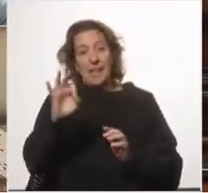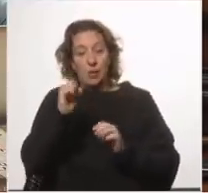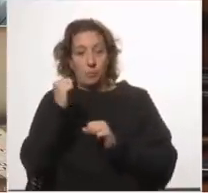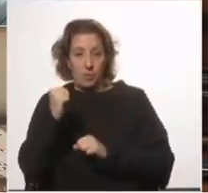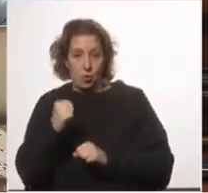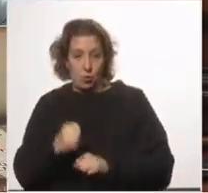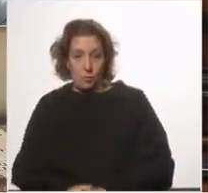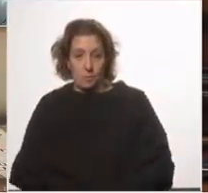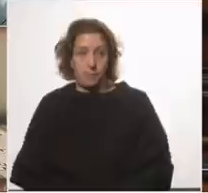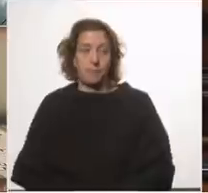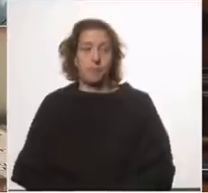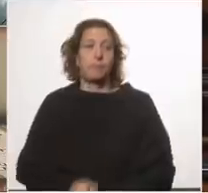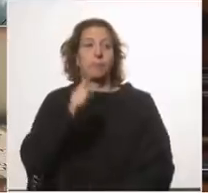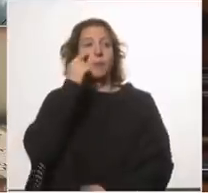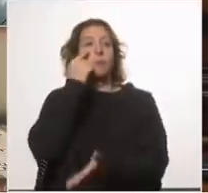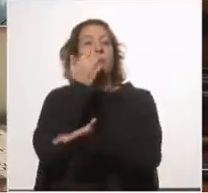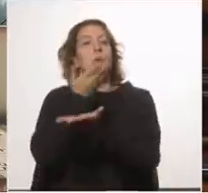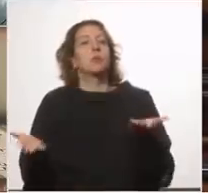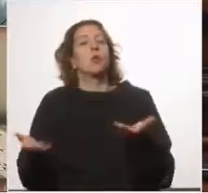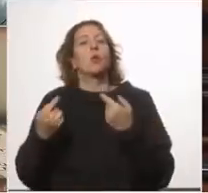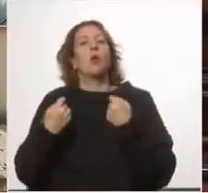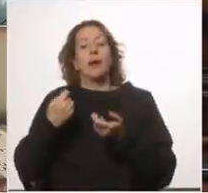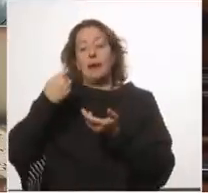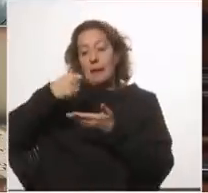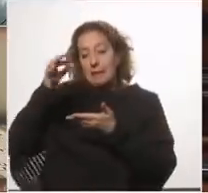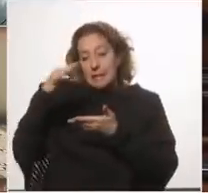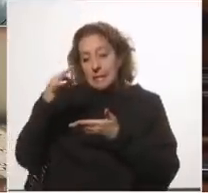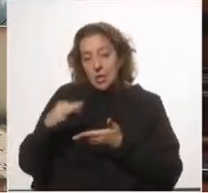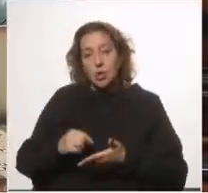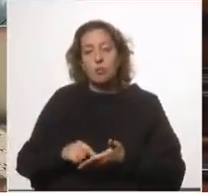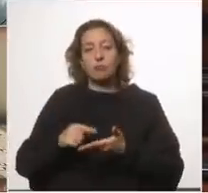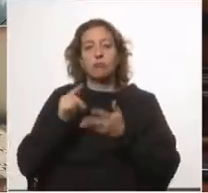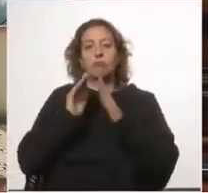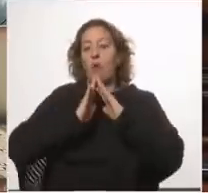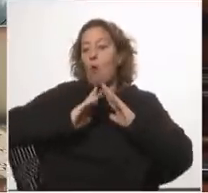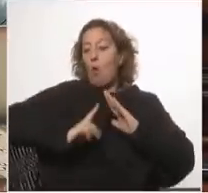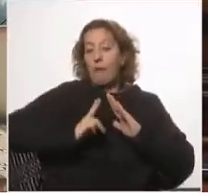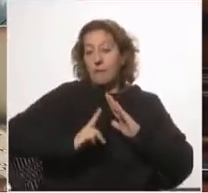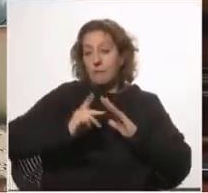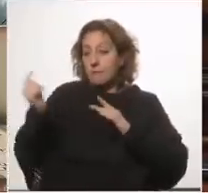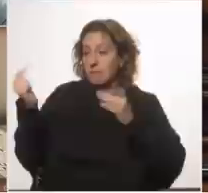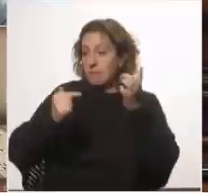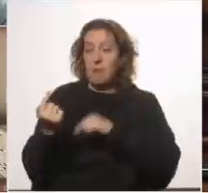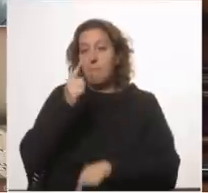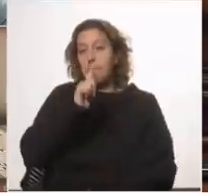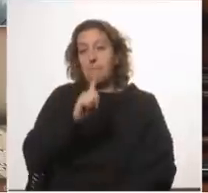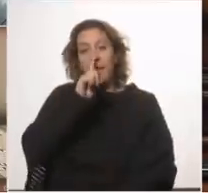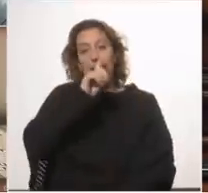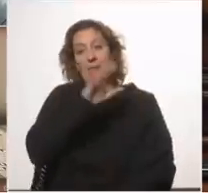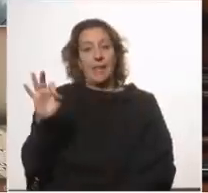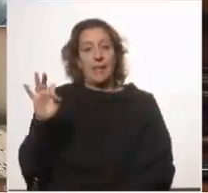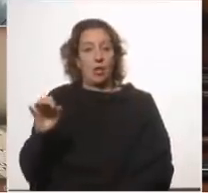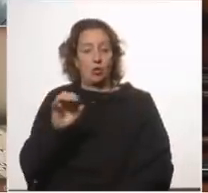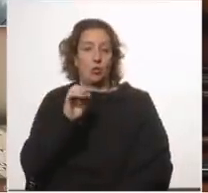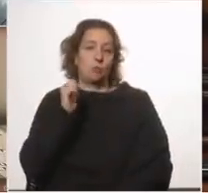Se presentó una rendición, se presentaron los hogares recibidos, la cuenta da 1.500 pesos por persona.